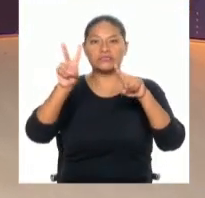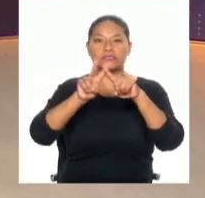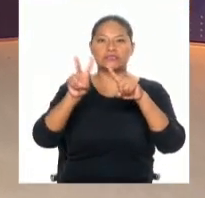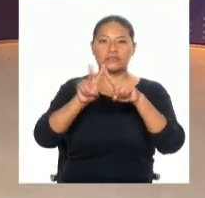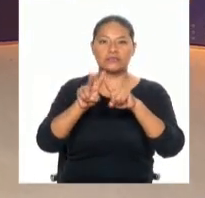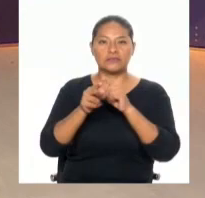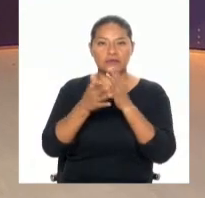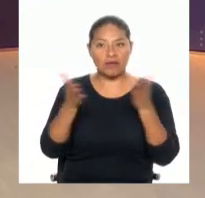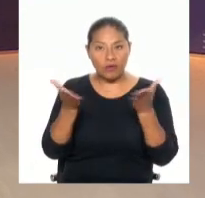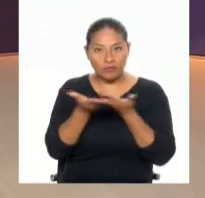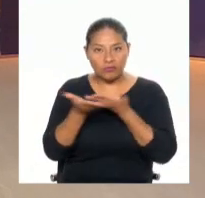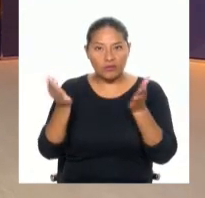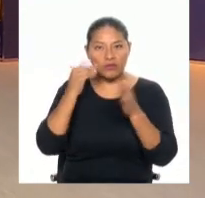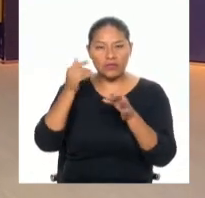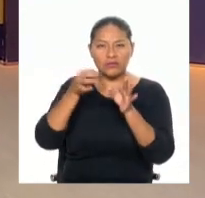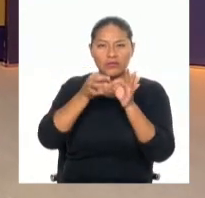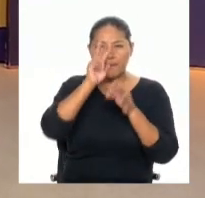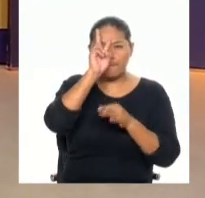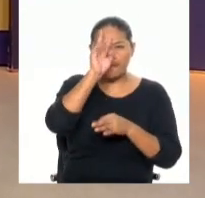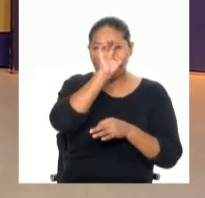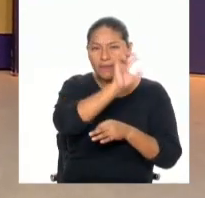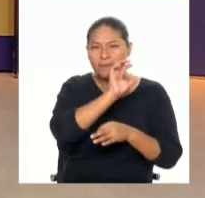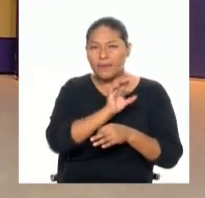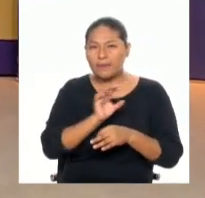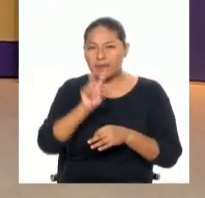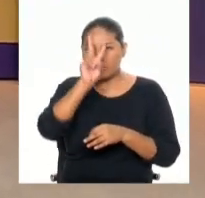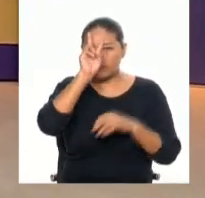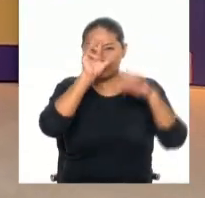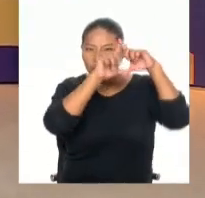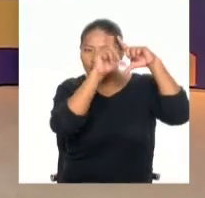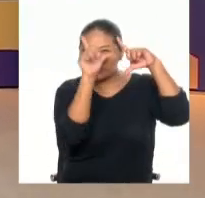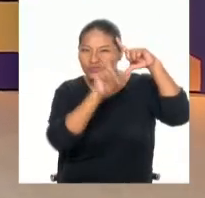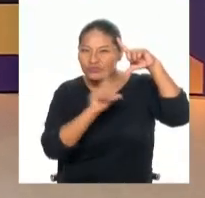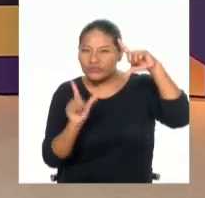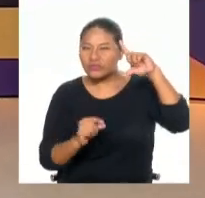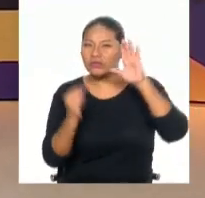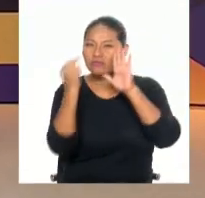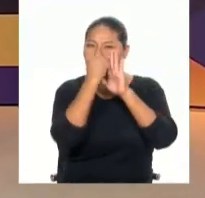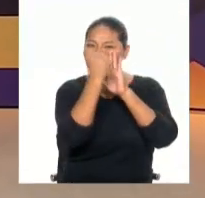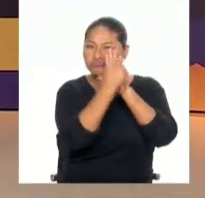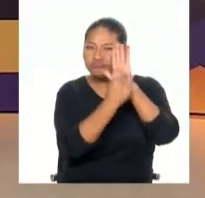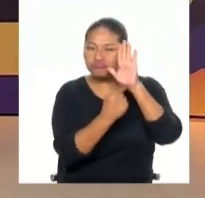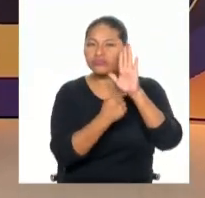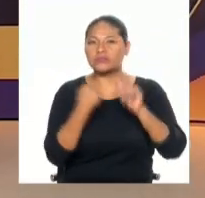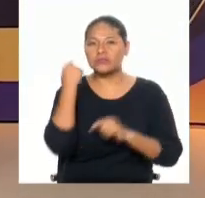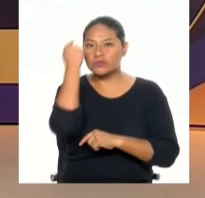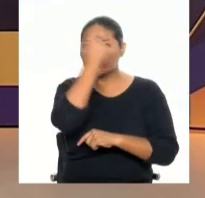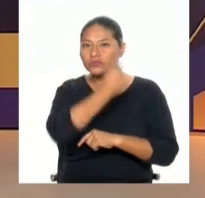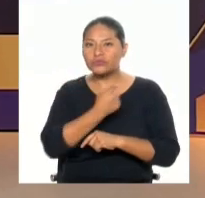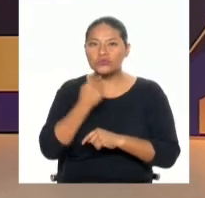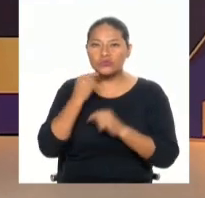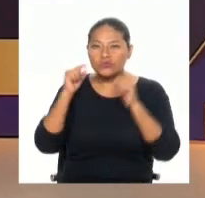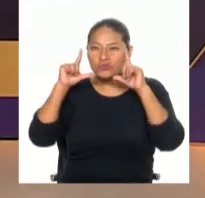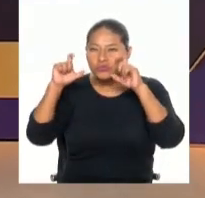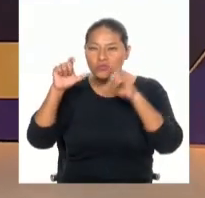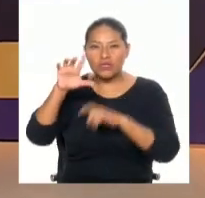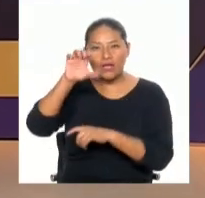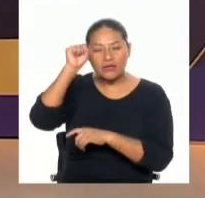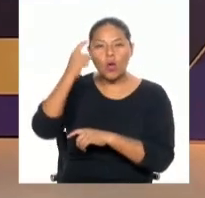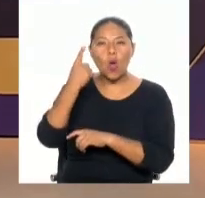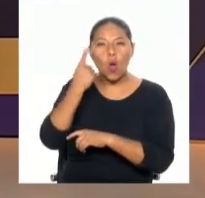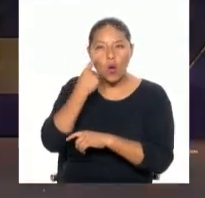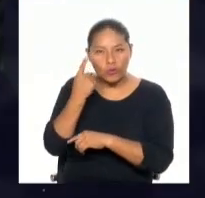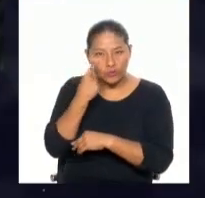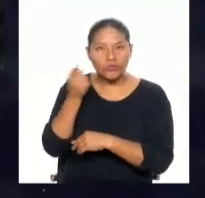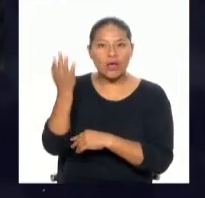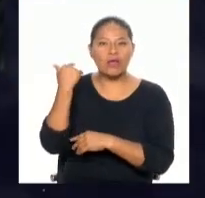en todos los rincones del país, a todas las regiones que llegue nuestra señal, ponga atención al rostro que apreciamos de ver, ¿no? Este es el sujeto entonces,